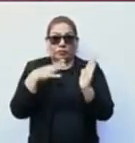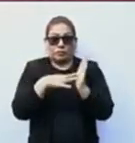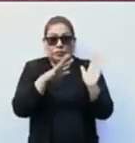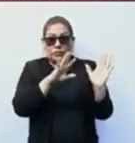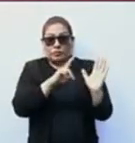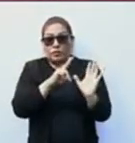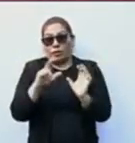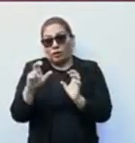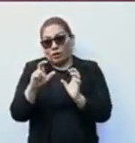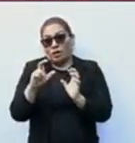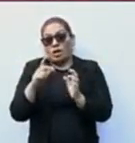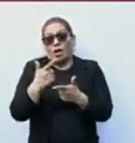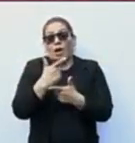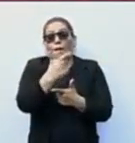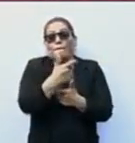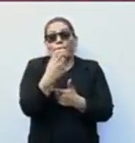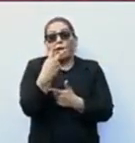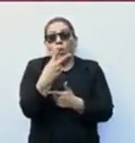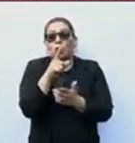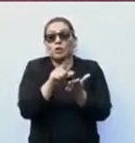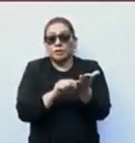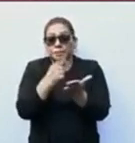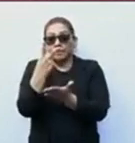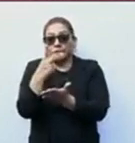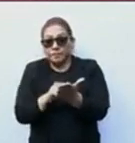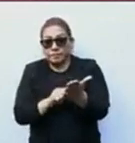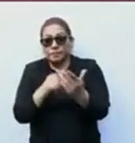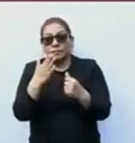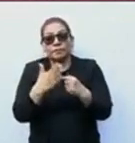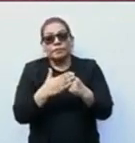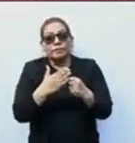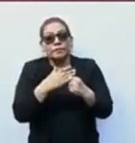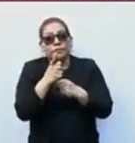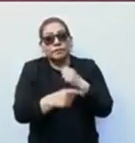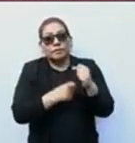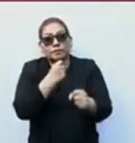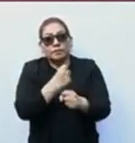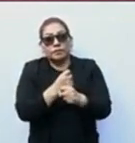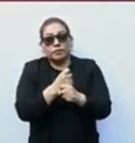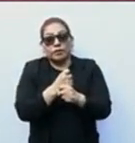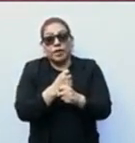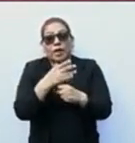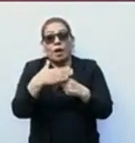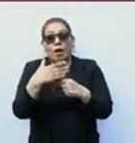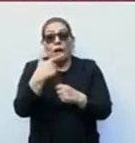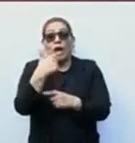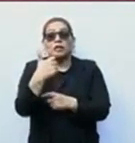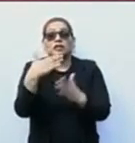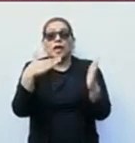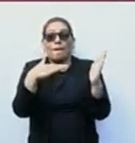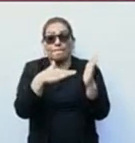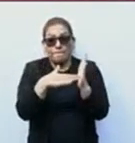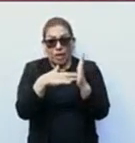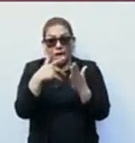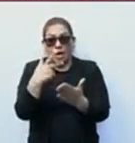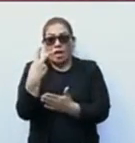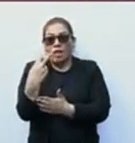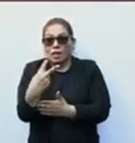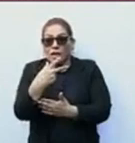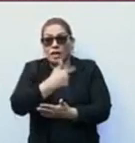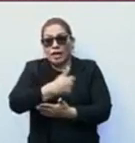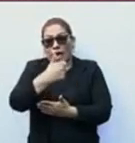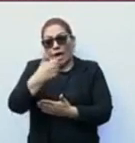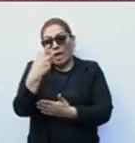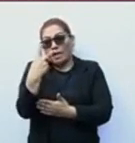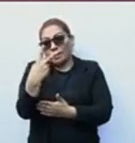ochocientos pesos bimestrales. Y el próximo año recibirán seis mil pesos bimestrales. Y me da mucho